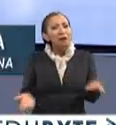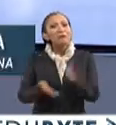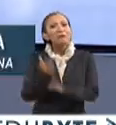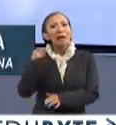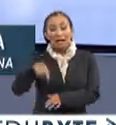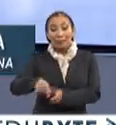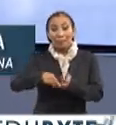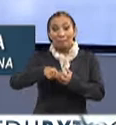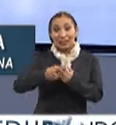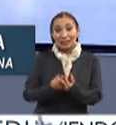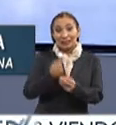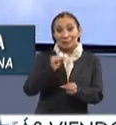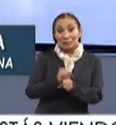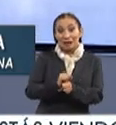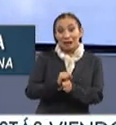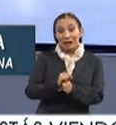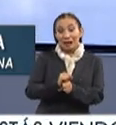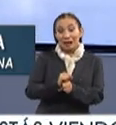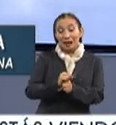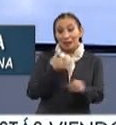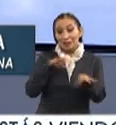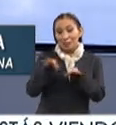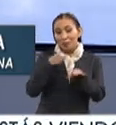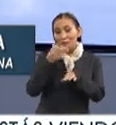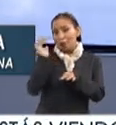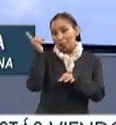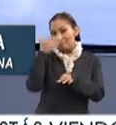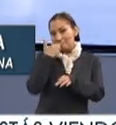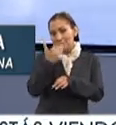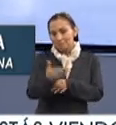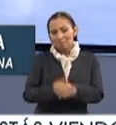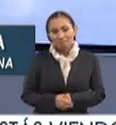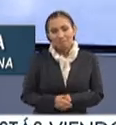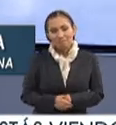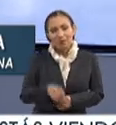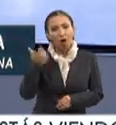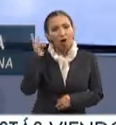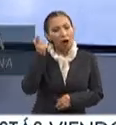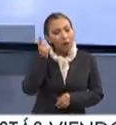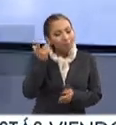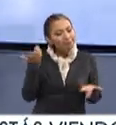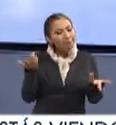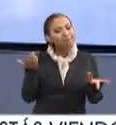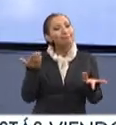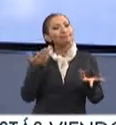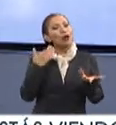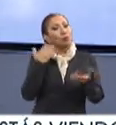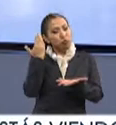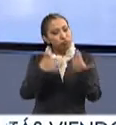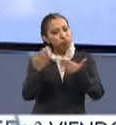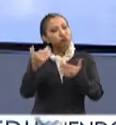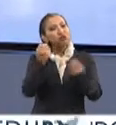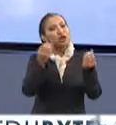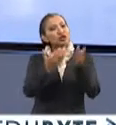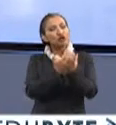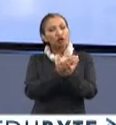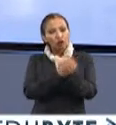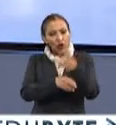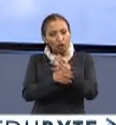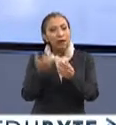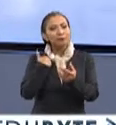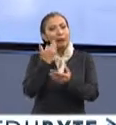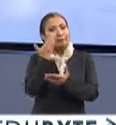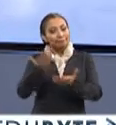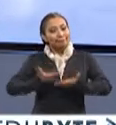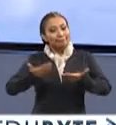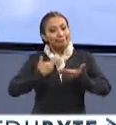le fue en este inicio de semana laboral? Esperamos que bien, esperamos que con muchos éxitos, con mucho ánimo y con buenos